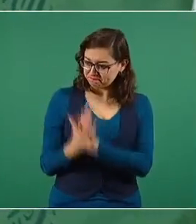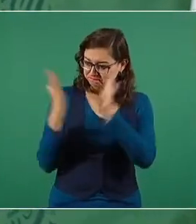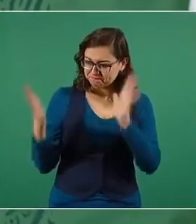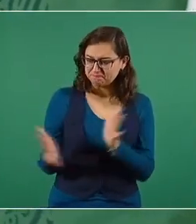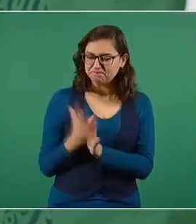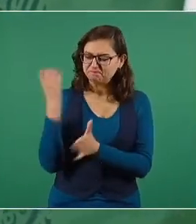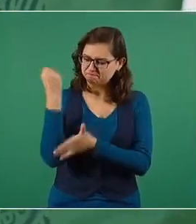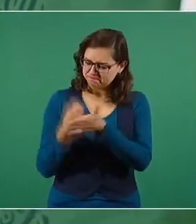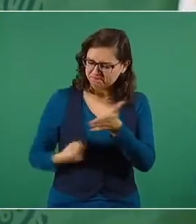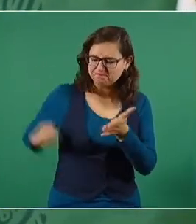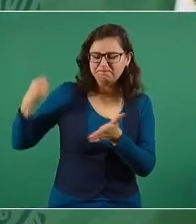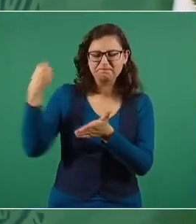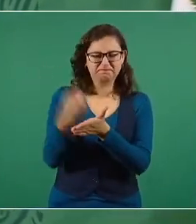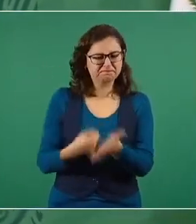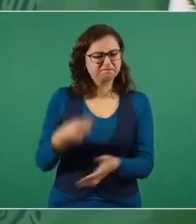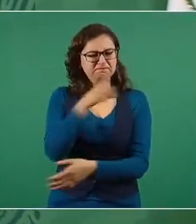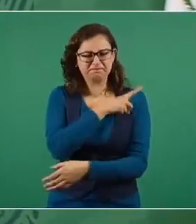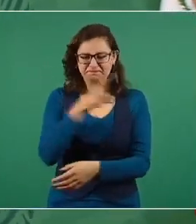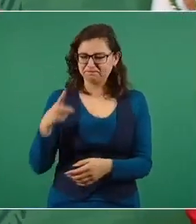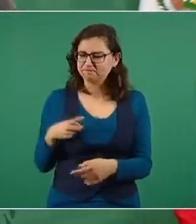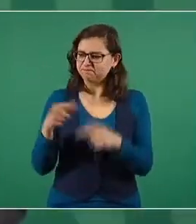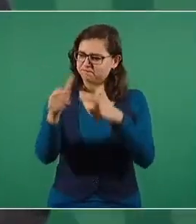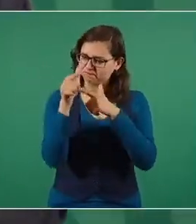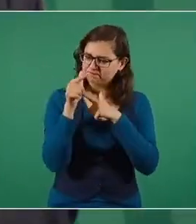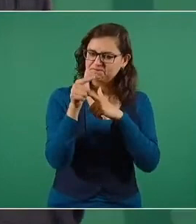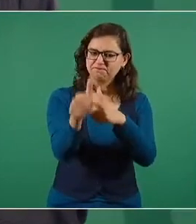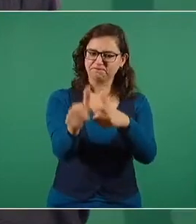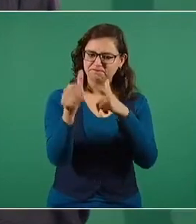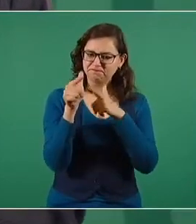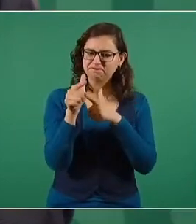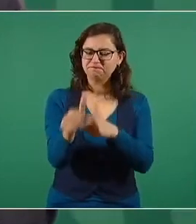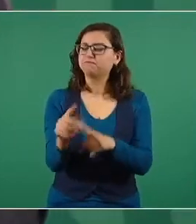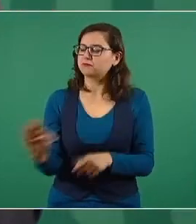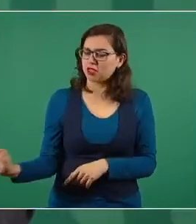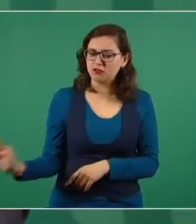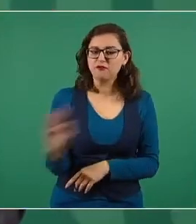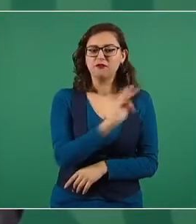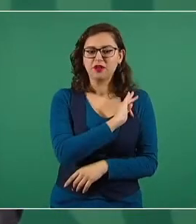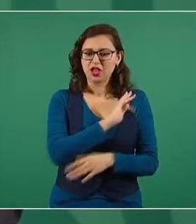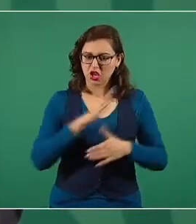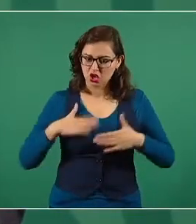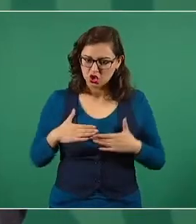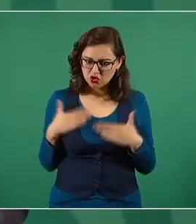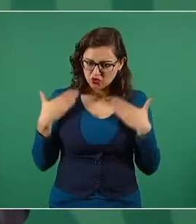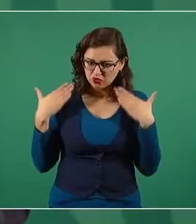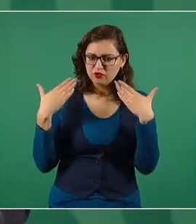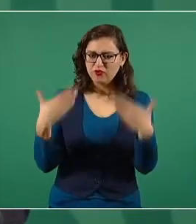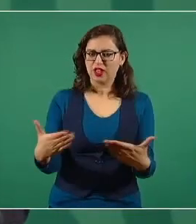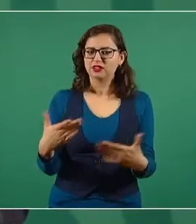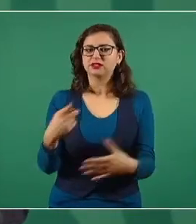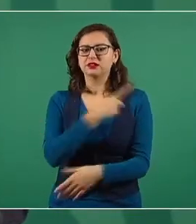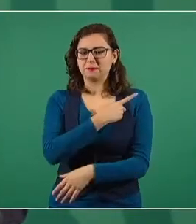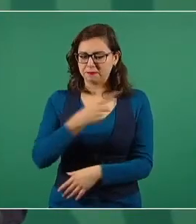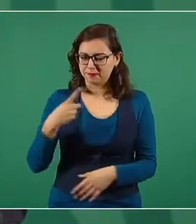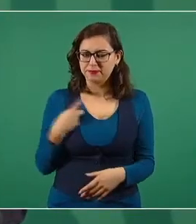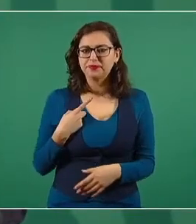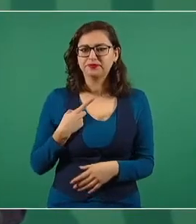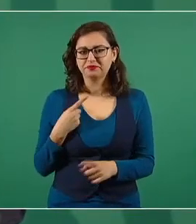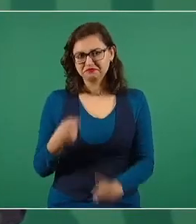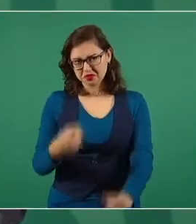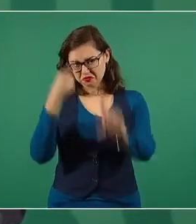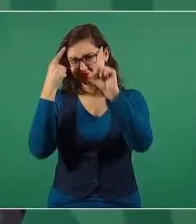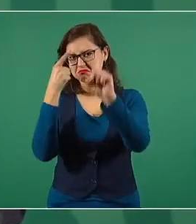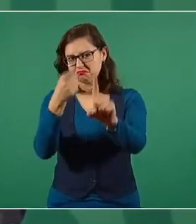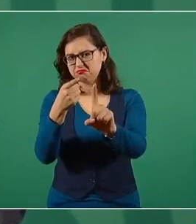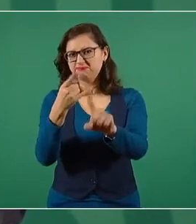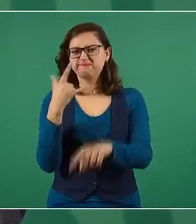tenerle fe al pueblo, nunca perder la fe en el pueblo, en la causa que se